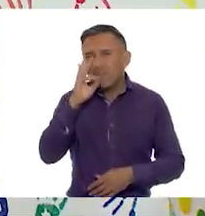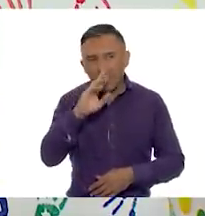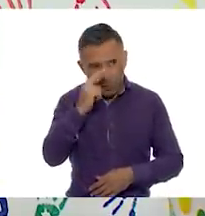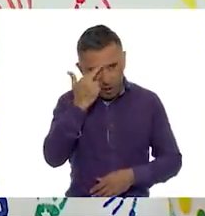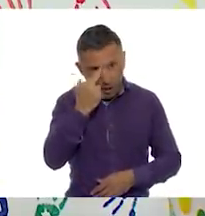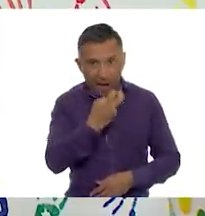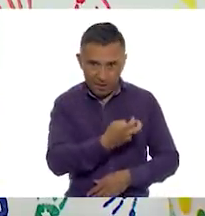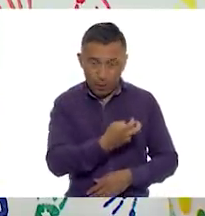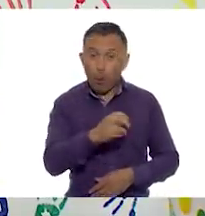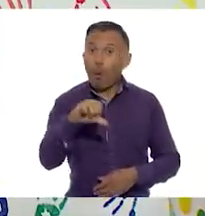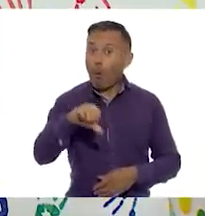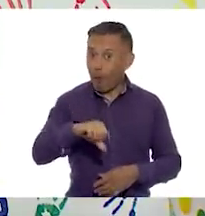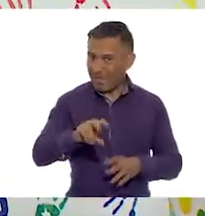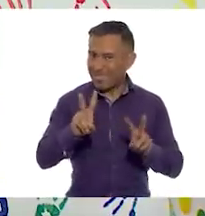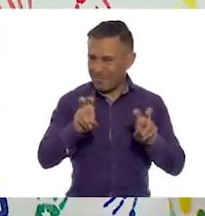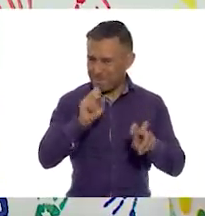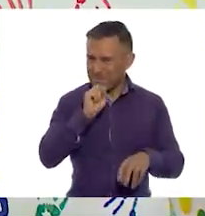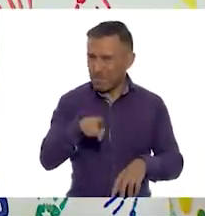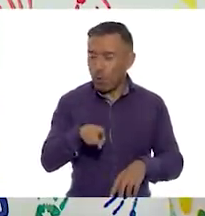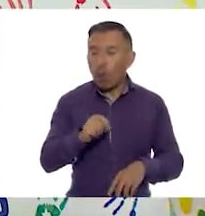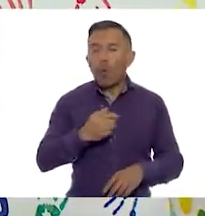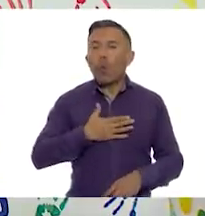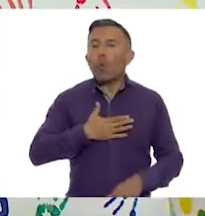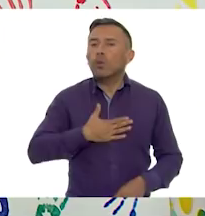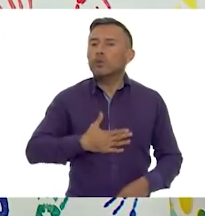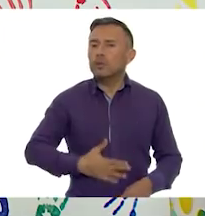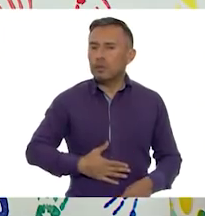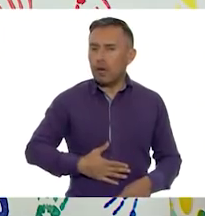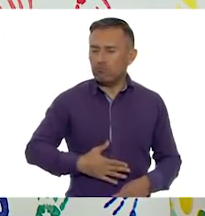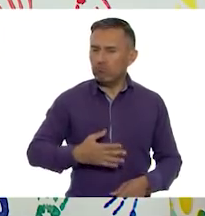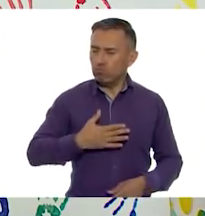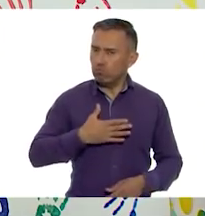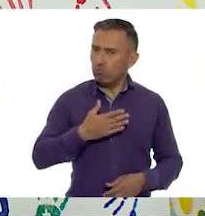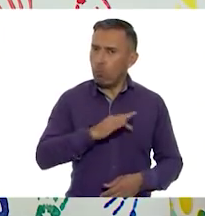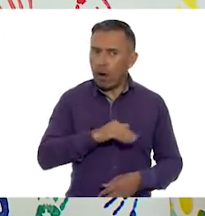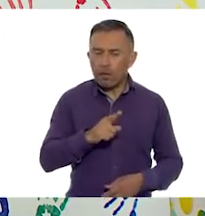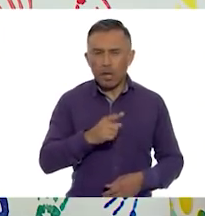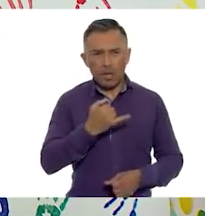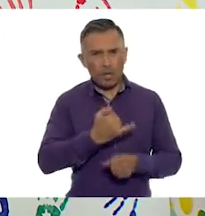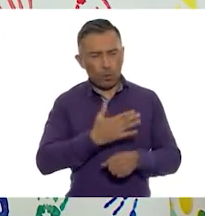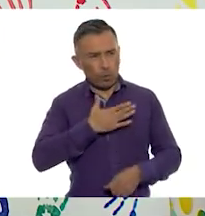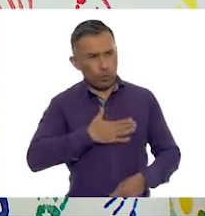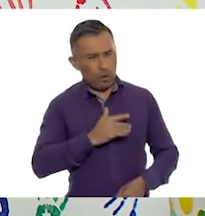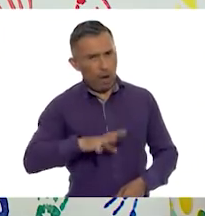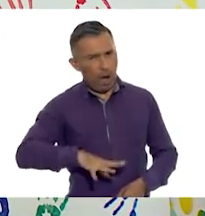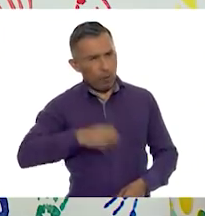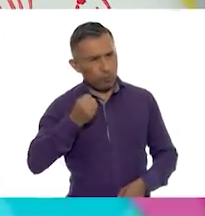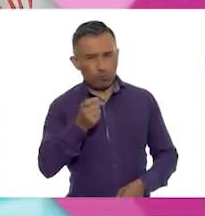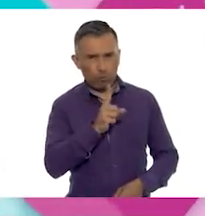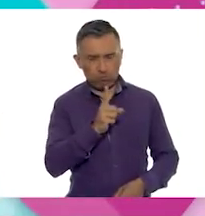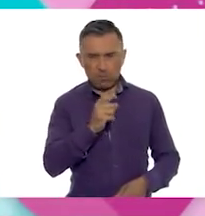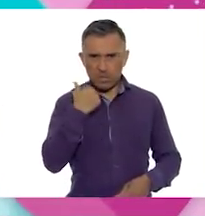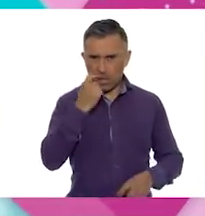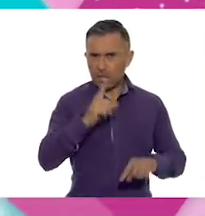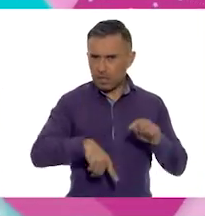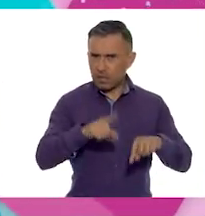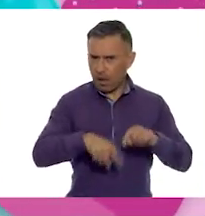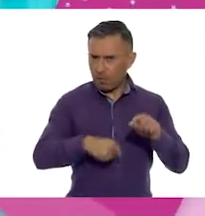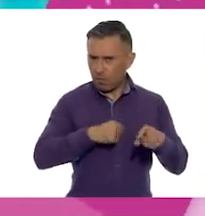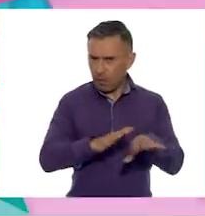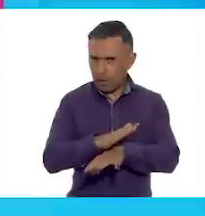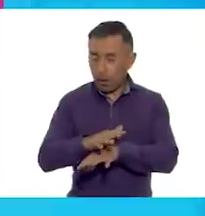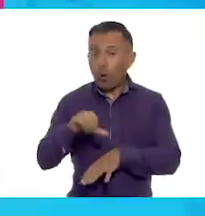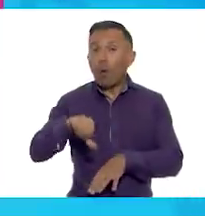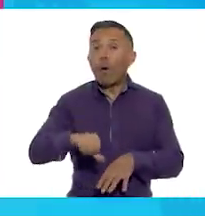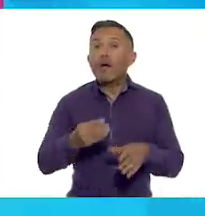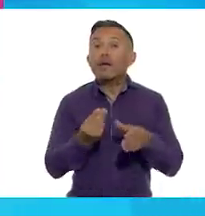justicia y vamos a proponer acciones para cambiar situaciones injustas que observamos en nuestra convivencia cotidiana. La clase de